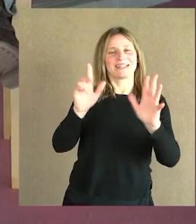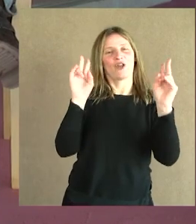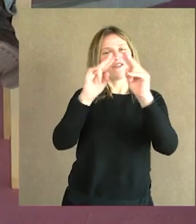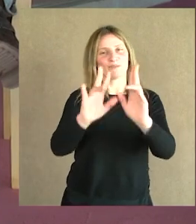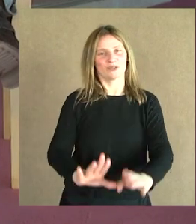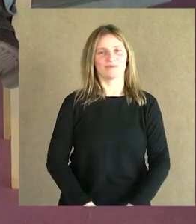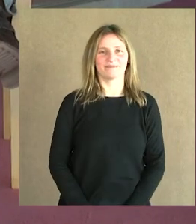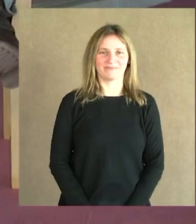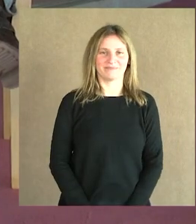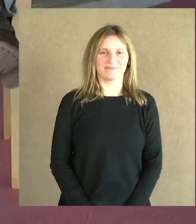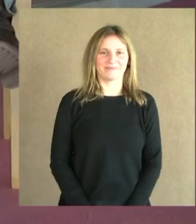vemos. Gracias. Gracias. Gracias.